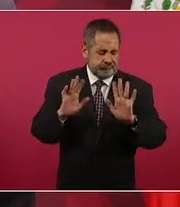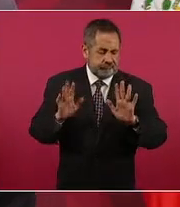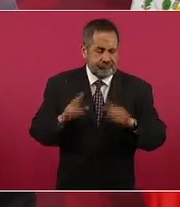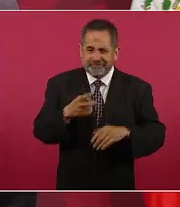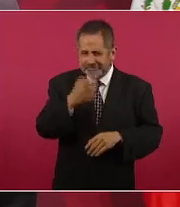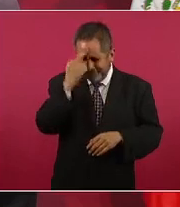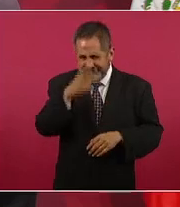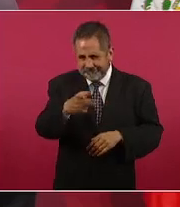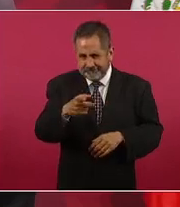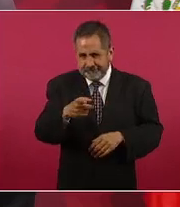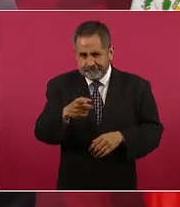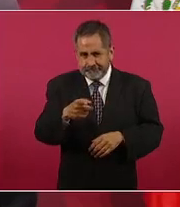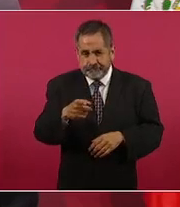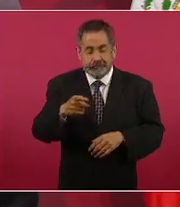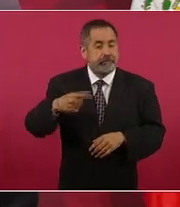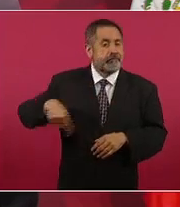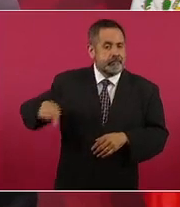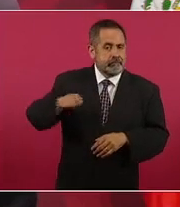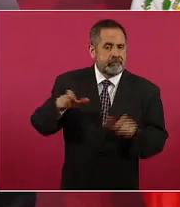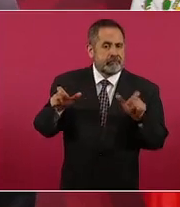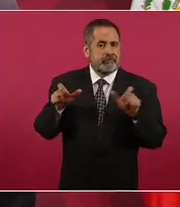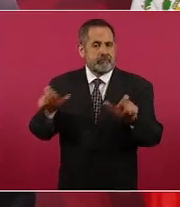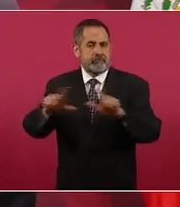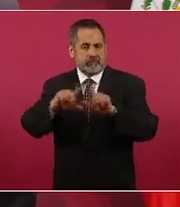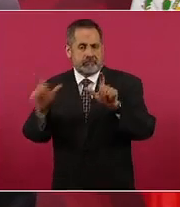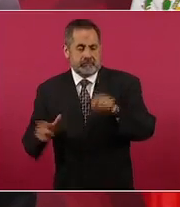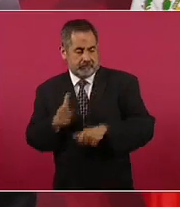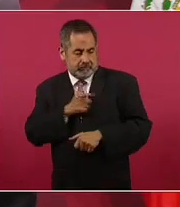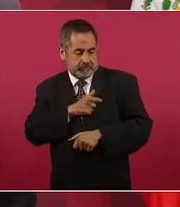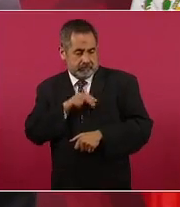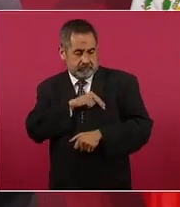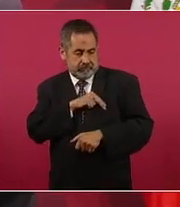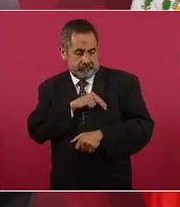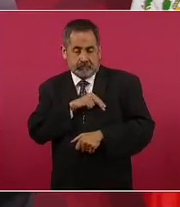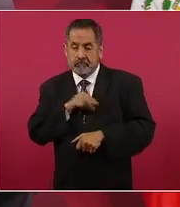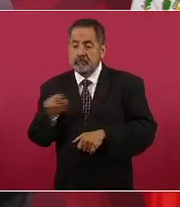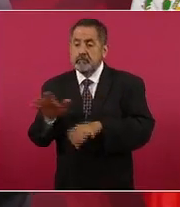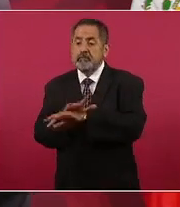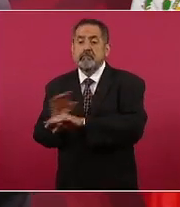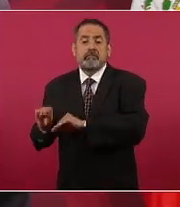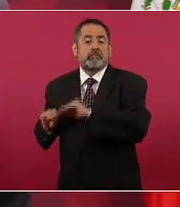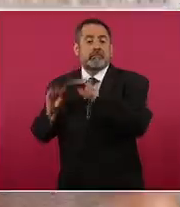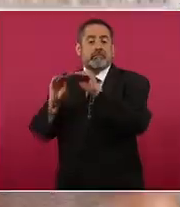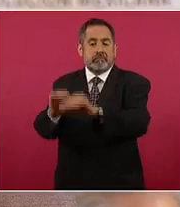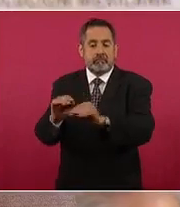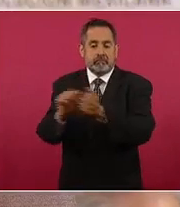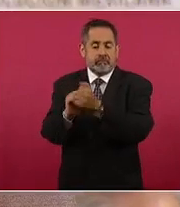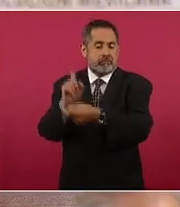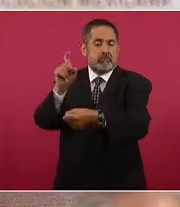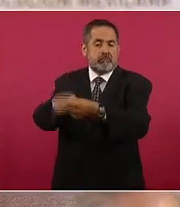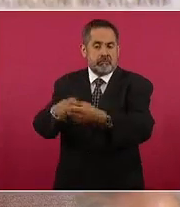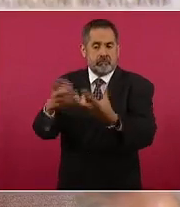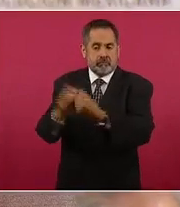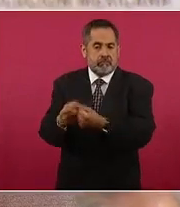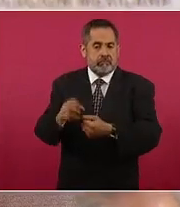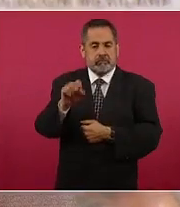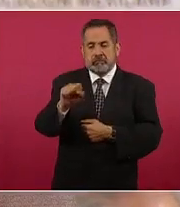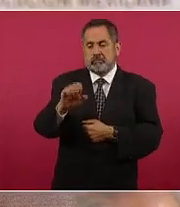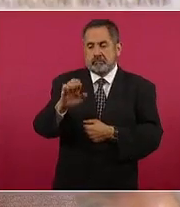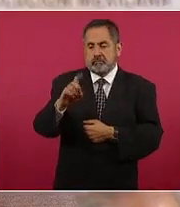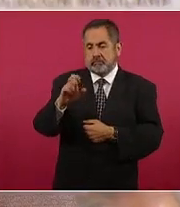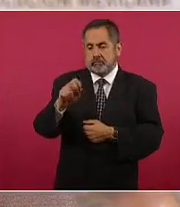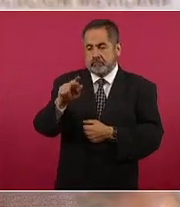de que la Guardia Nacional se convierta o pase a formar parte de la Secretaría de Defensa